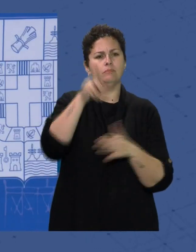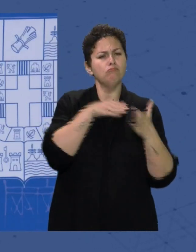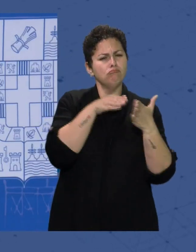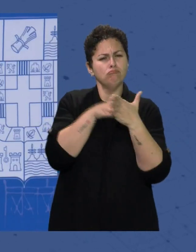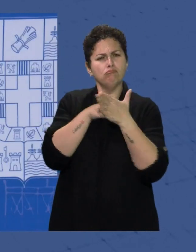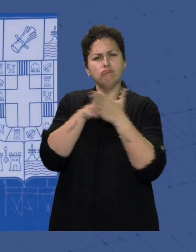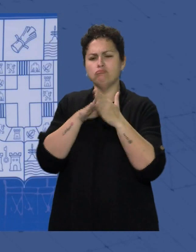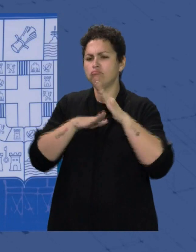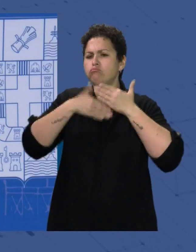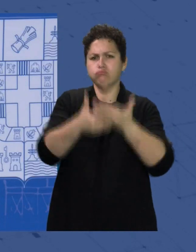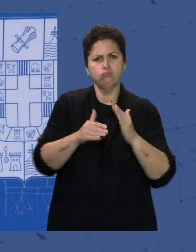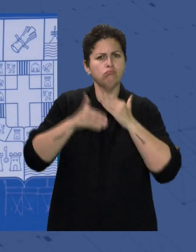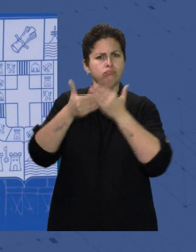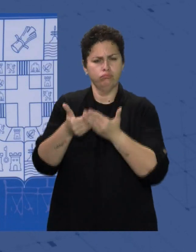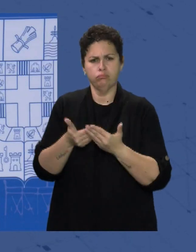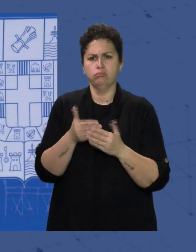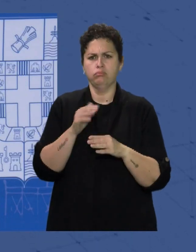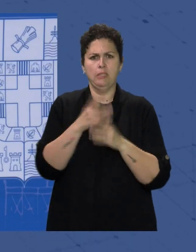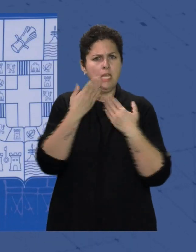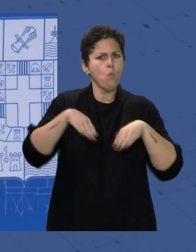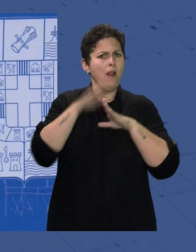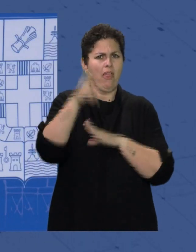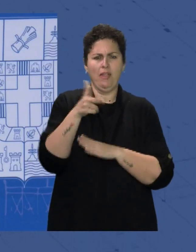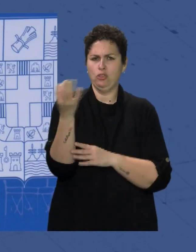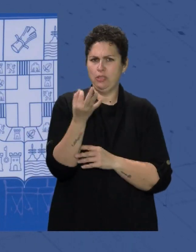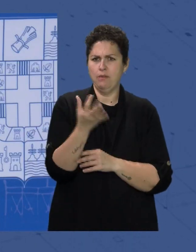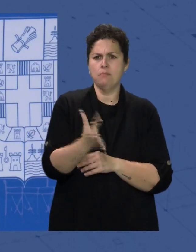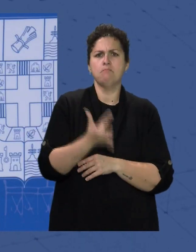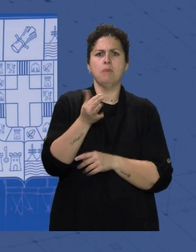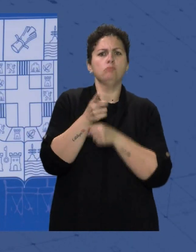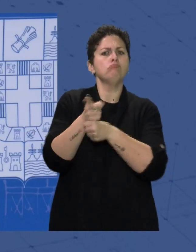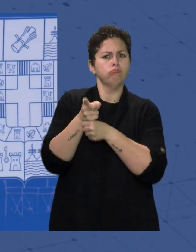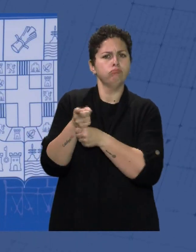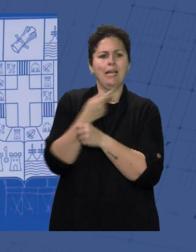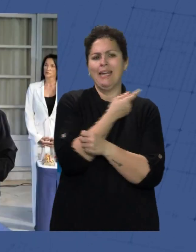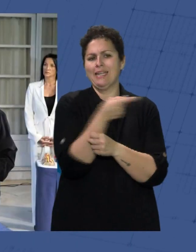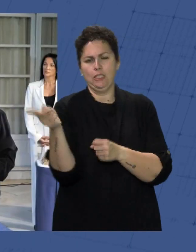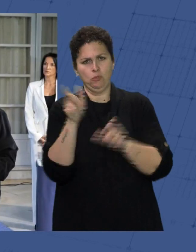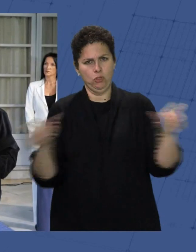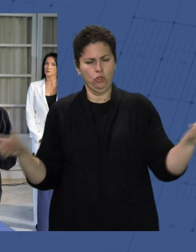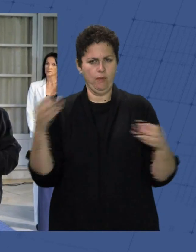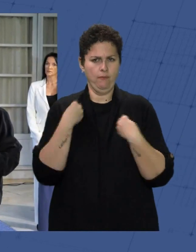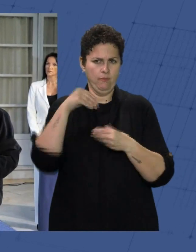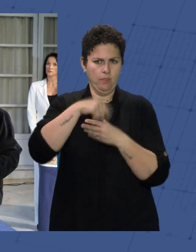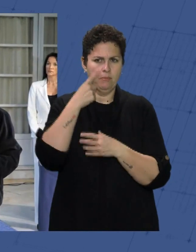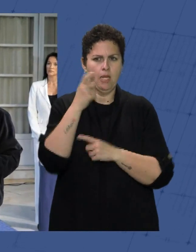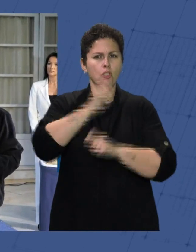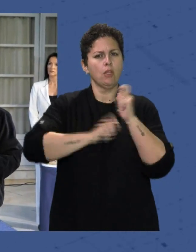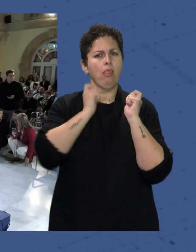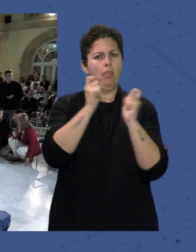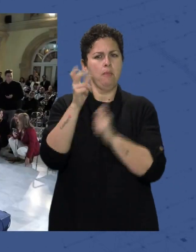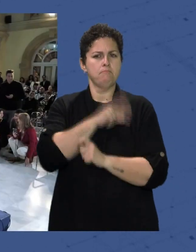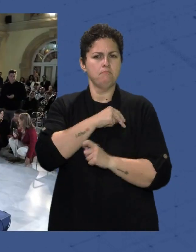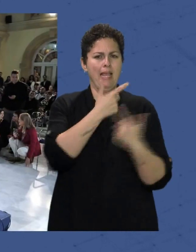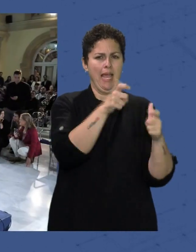dificulten O impidan Su participación En igualdad De derechos Y deberes Que el resto De los ciudadanos La asociación Ha entregado premios En diferentes